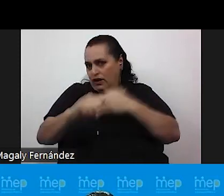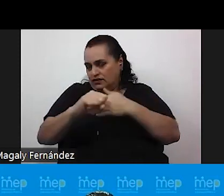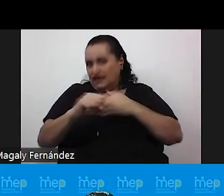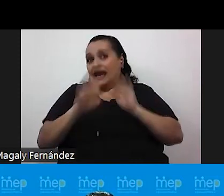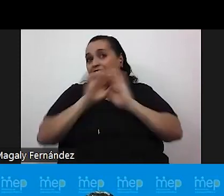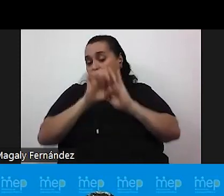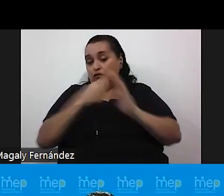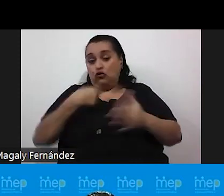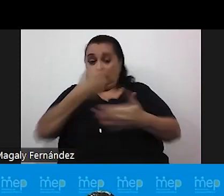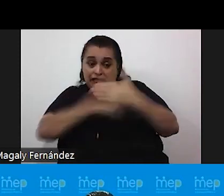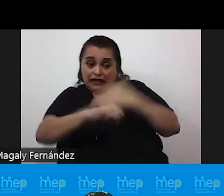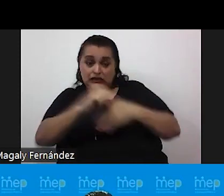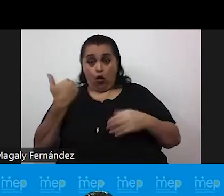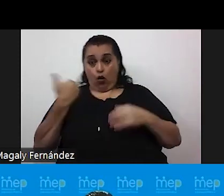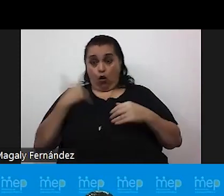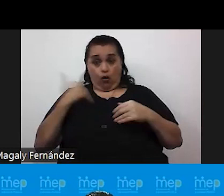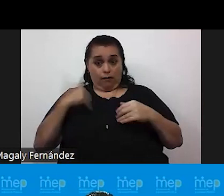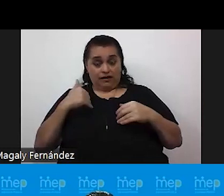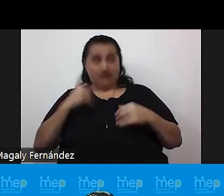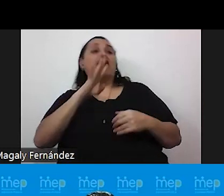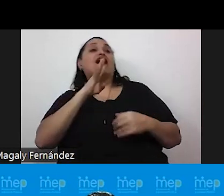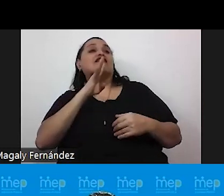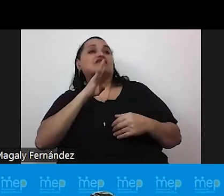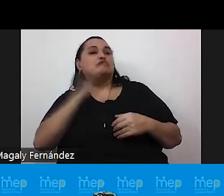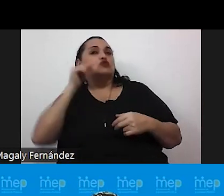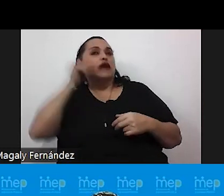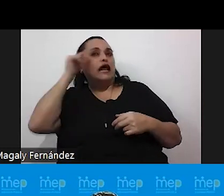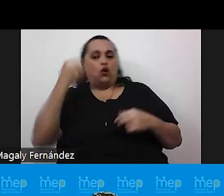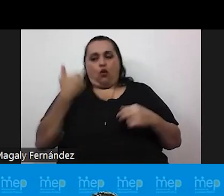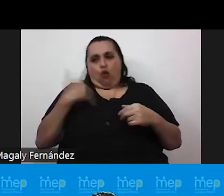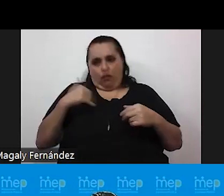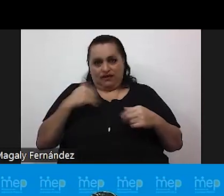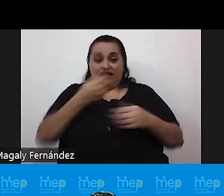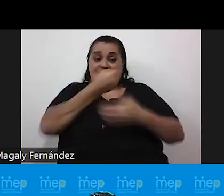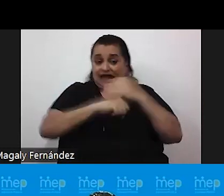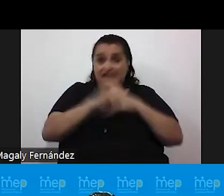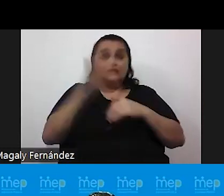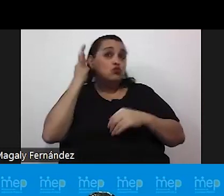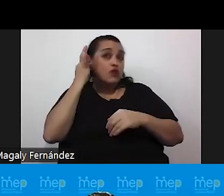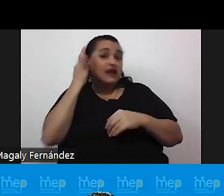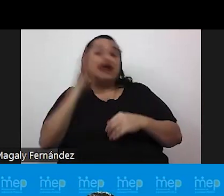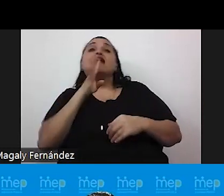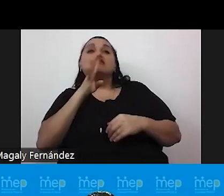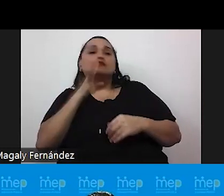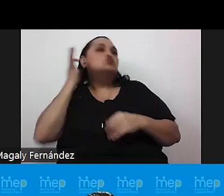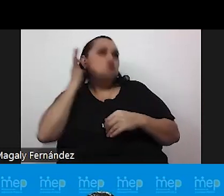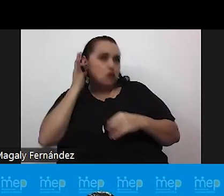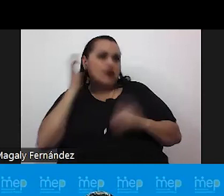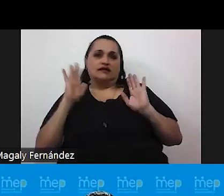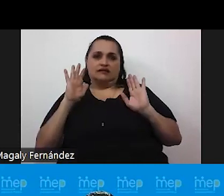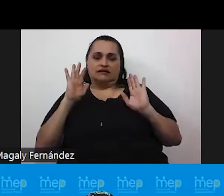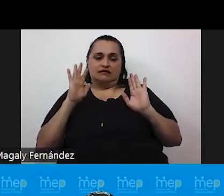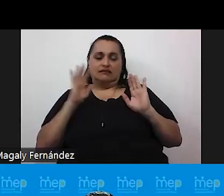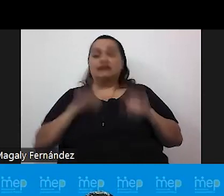hombre, hablamos del género masculino. Y si se nace mujer, hablamos de un género femenino. Y de